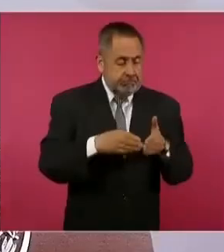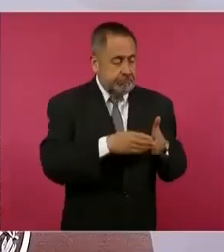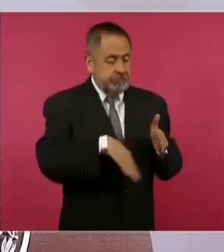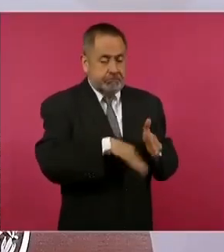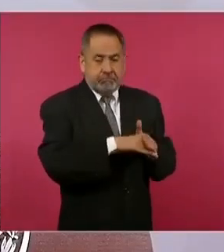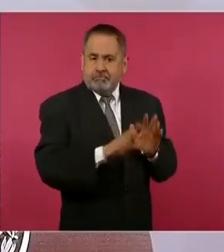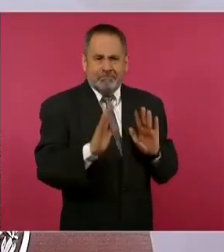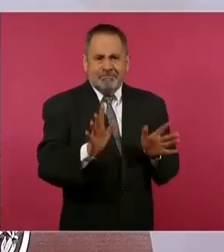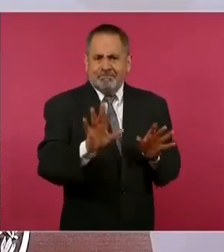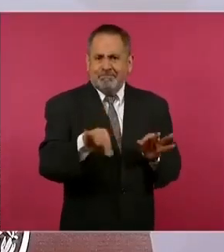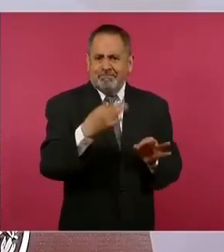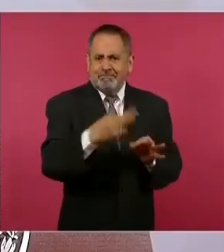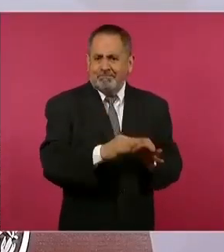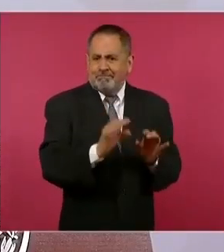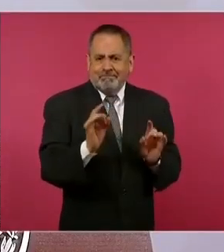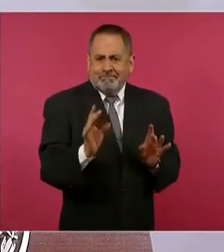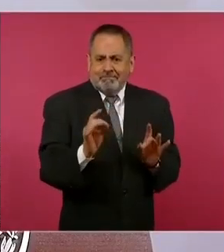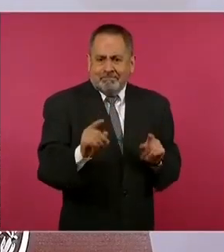y el de Salinas Cruz.